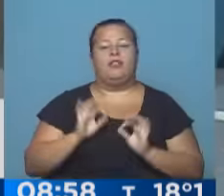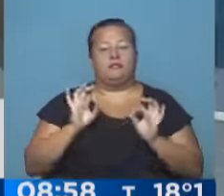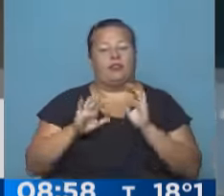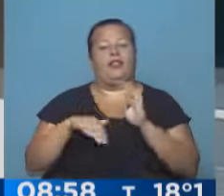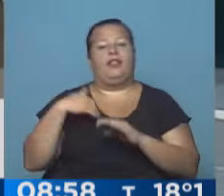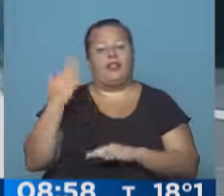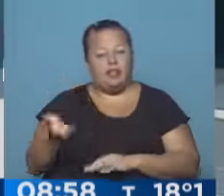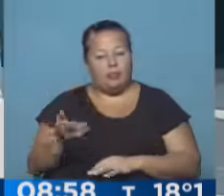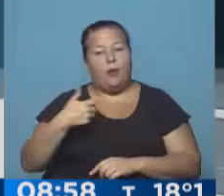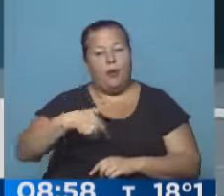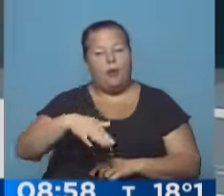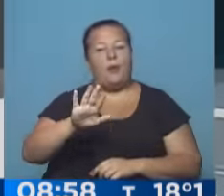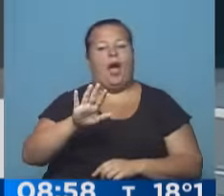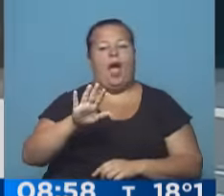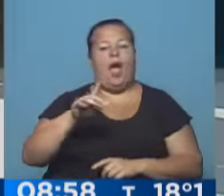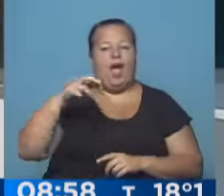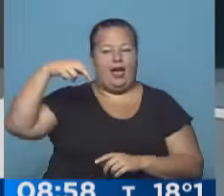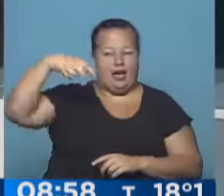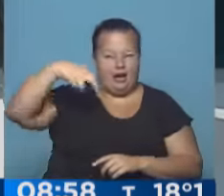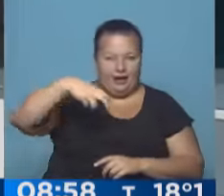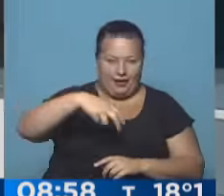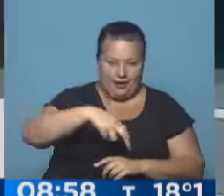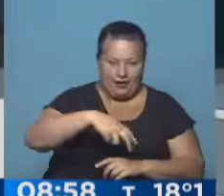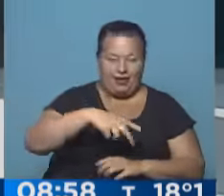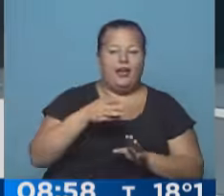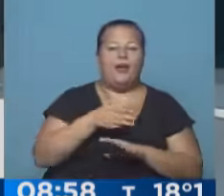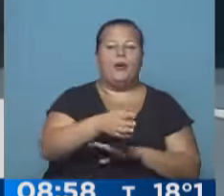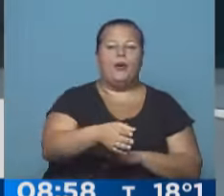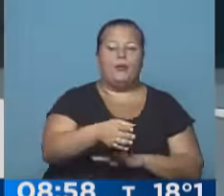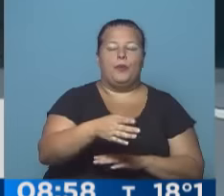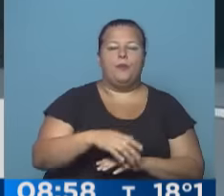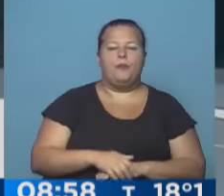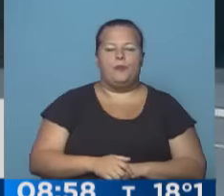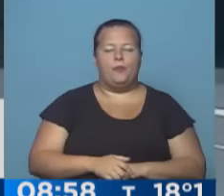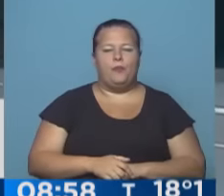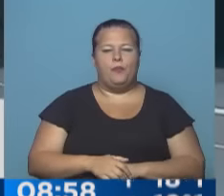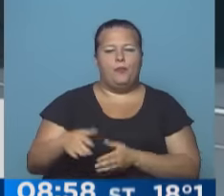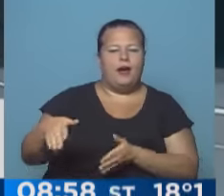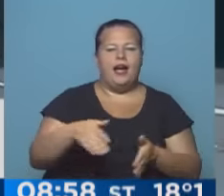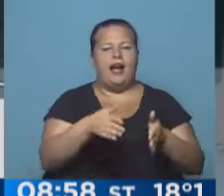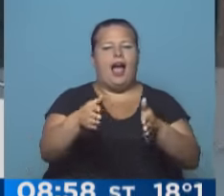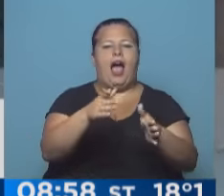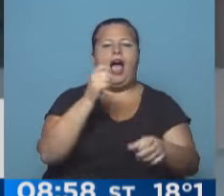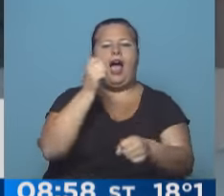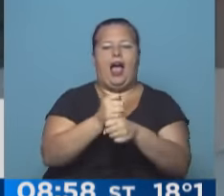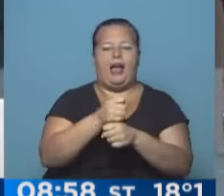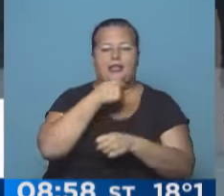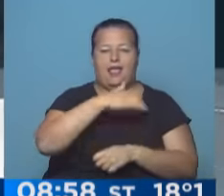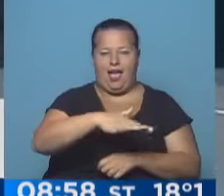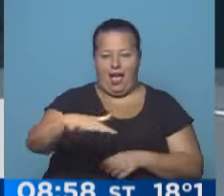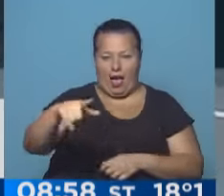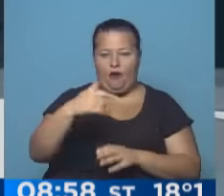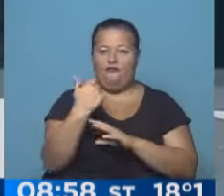van a proceder a bajar esta escalinata y a dirigirse por el camino que da a esta escollera